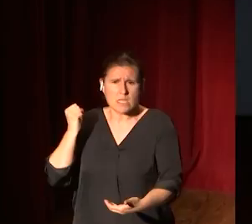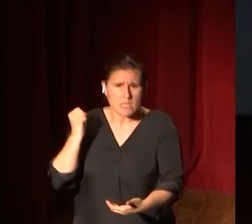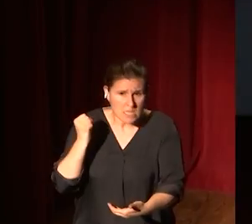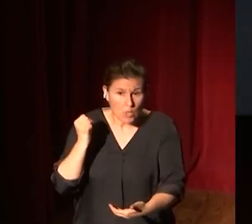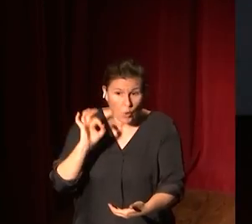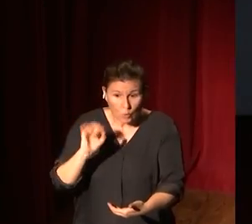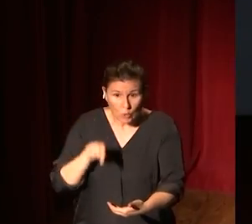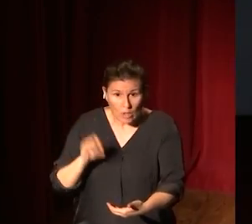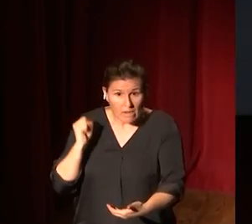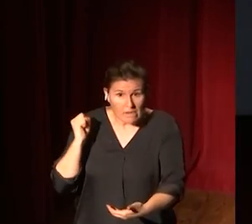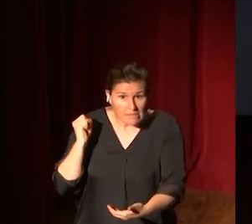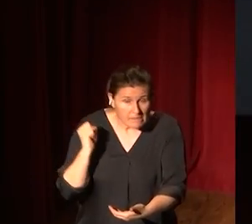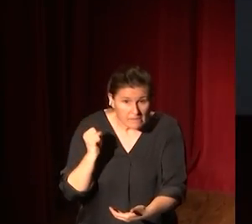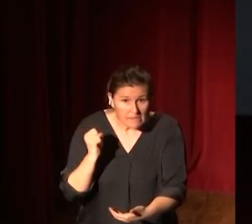momento,